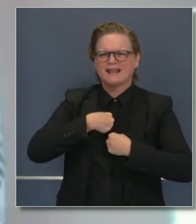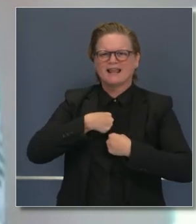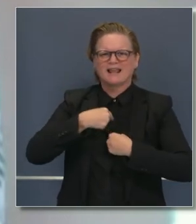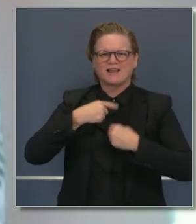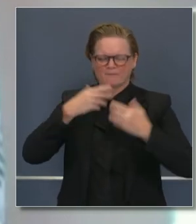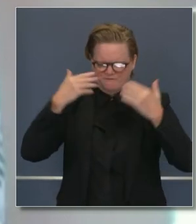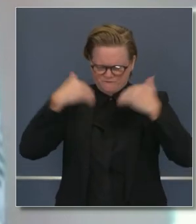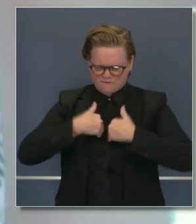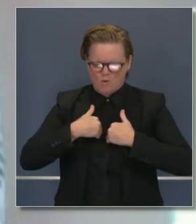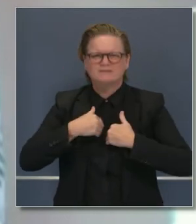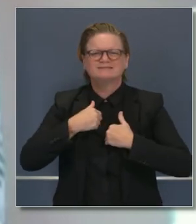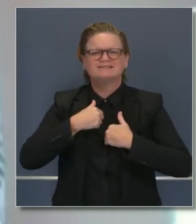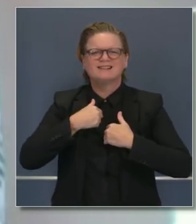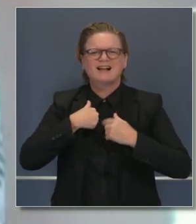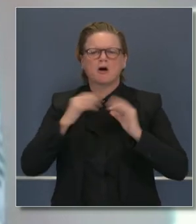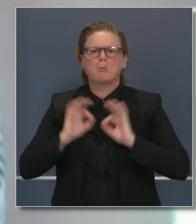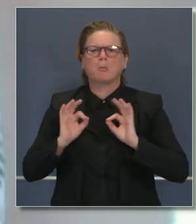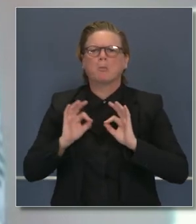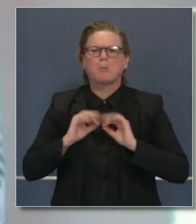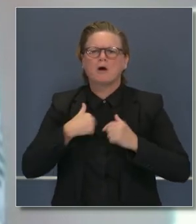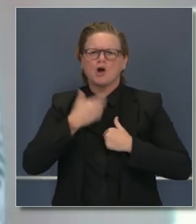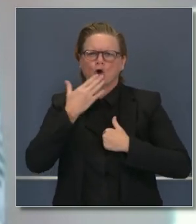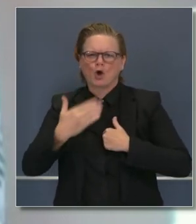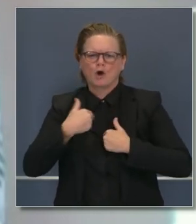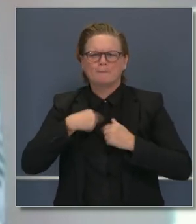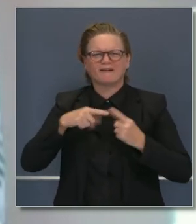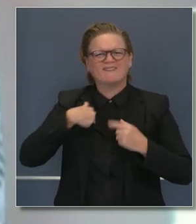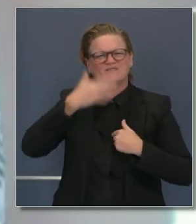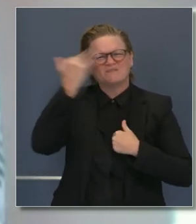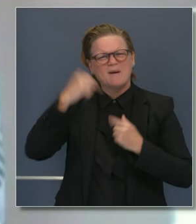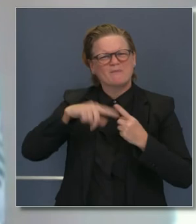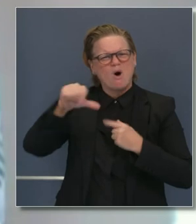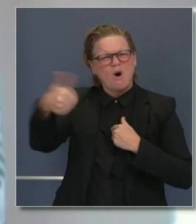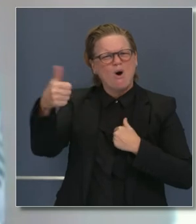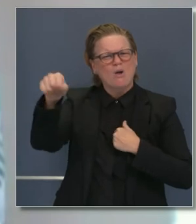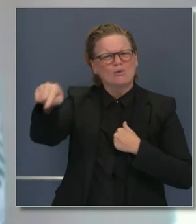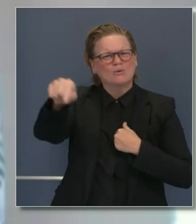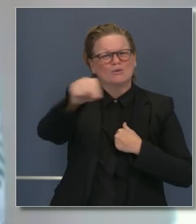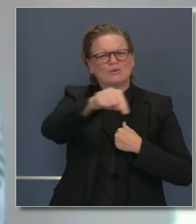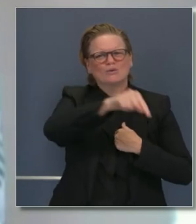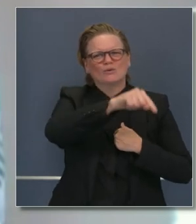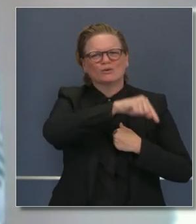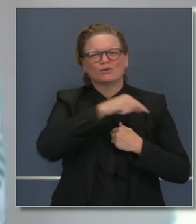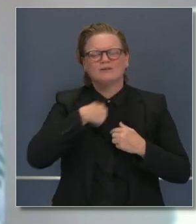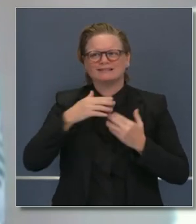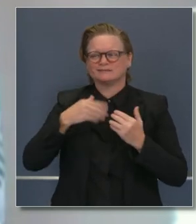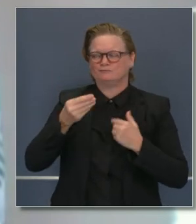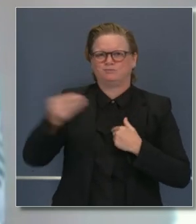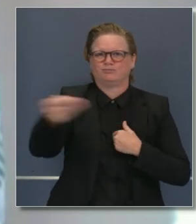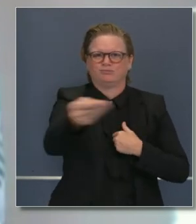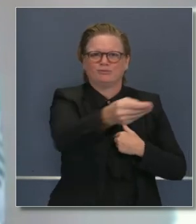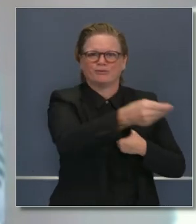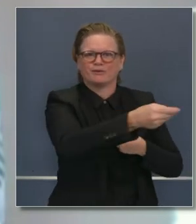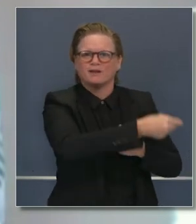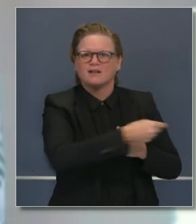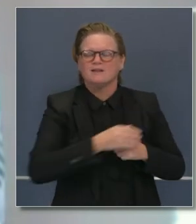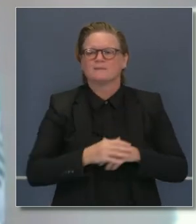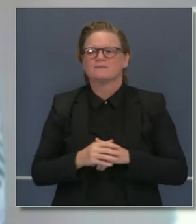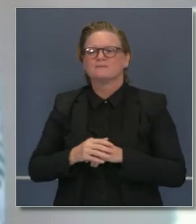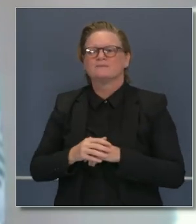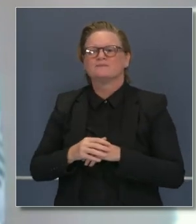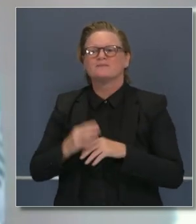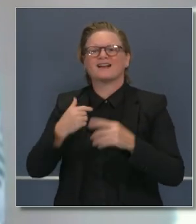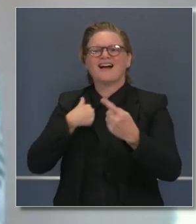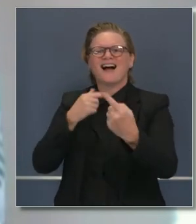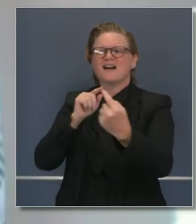enfoque para nosotros. Y segundo, sí, perdón. Sí, segundo, el entremezclarse con otras